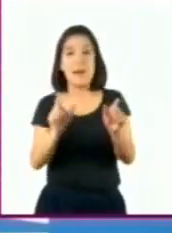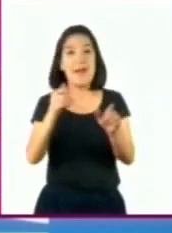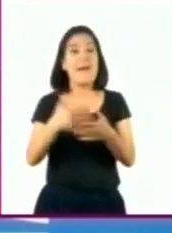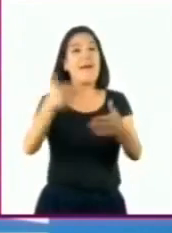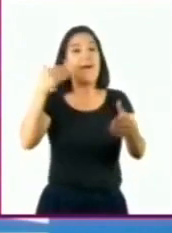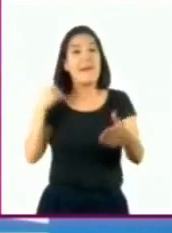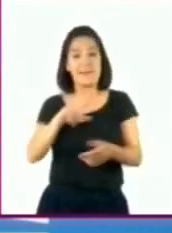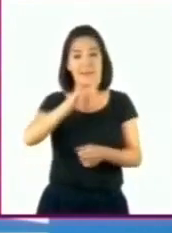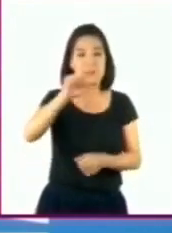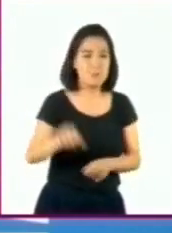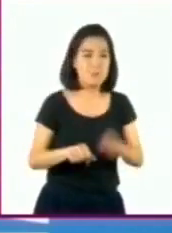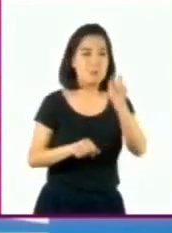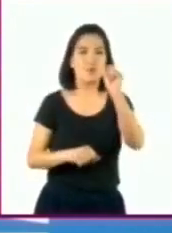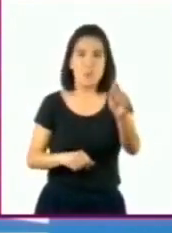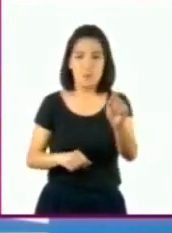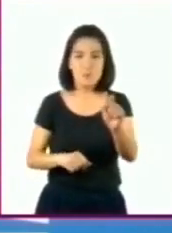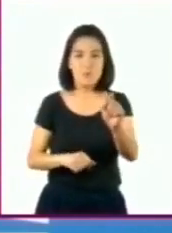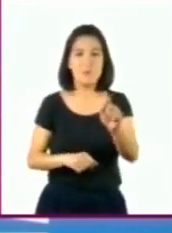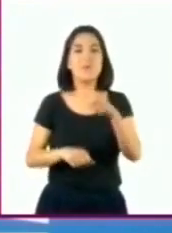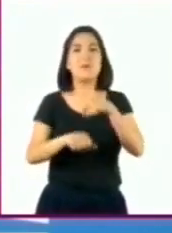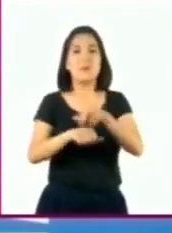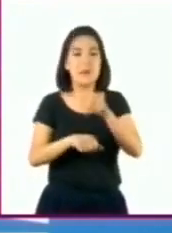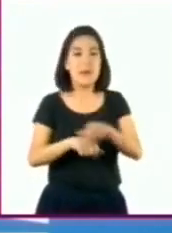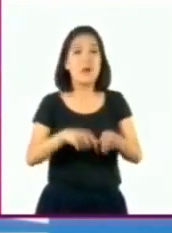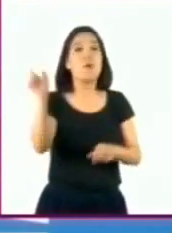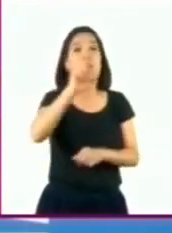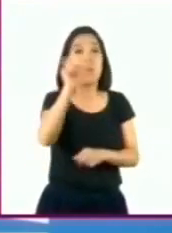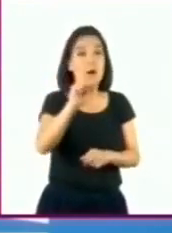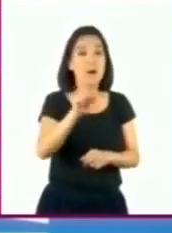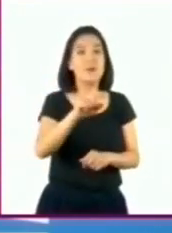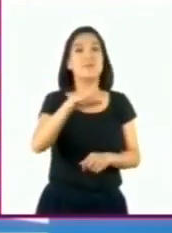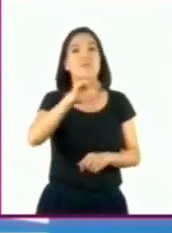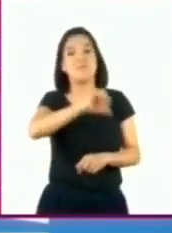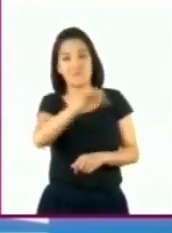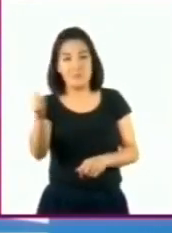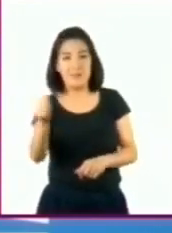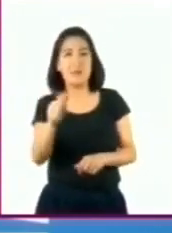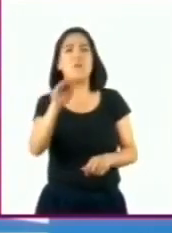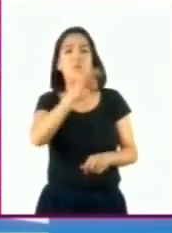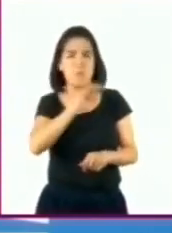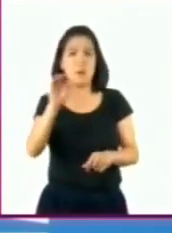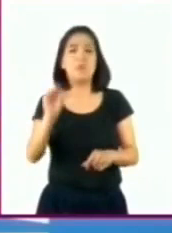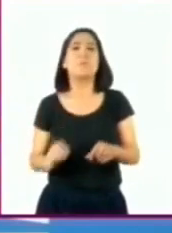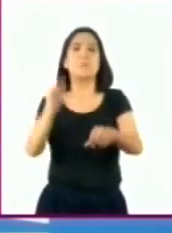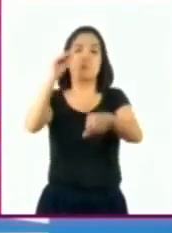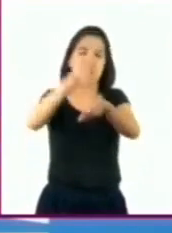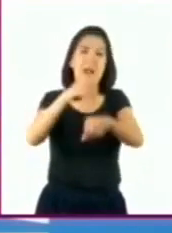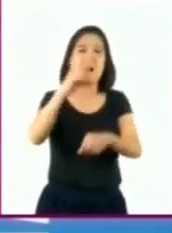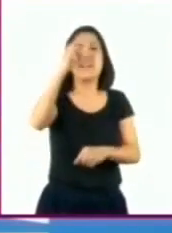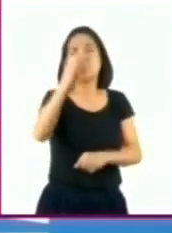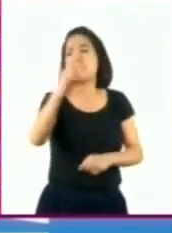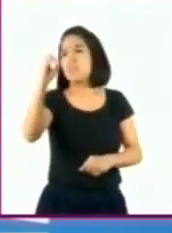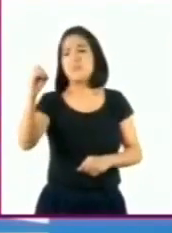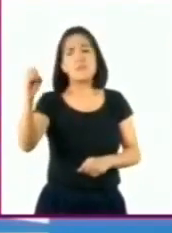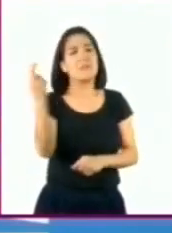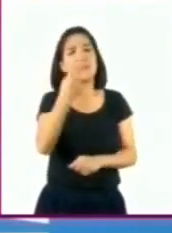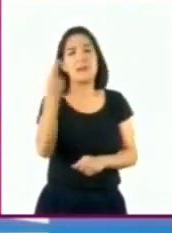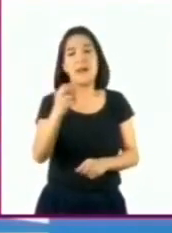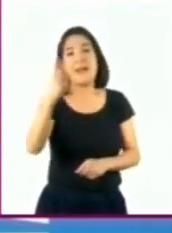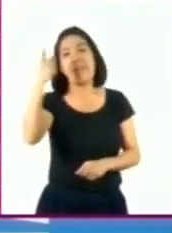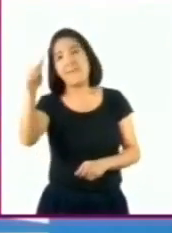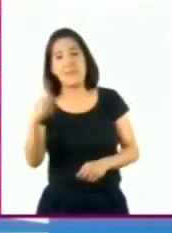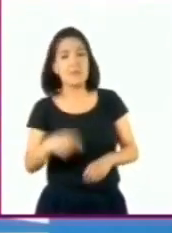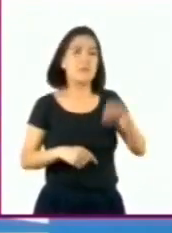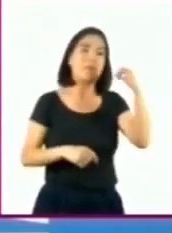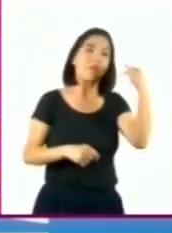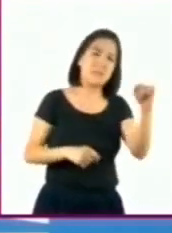después del punto decimal. En caso contrario, podemos agregar tantos ceros sean necesarios a la izquierda o a